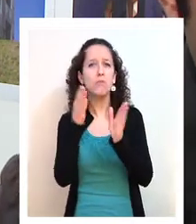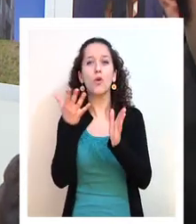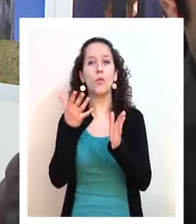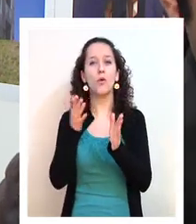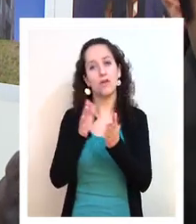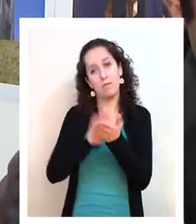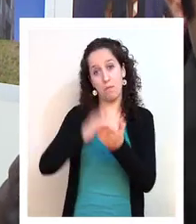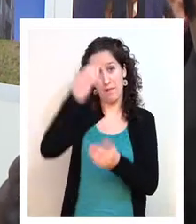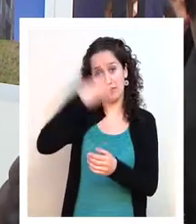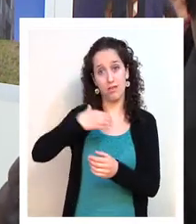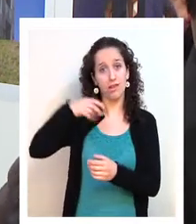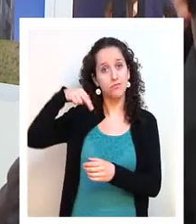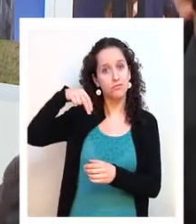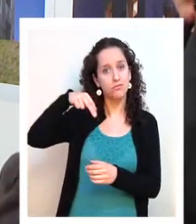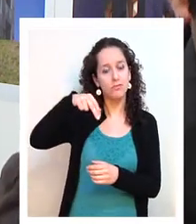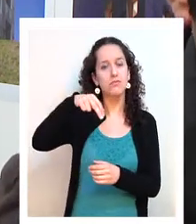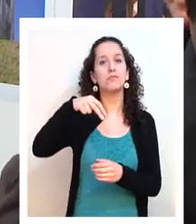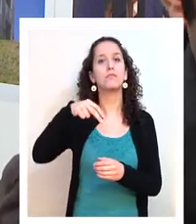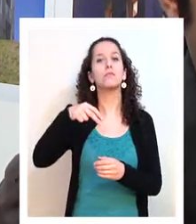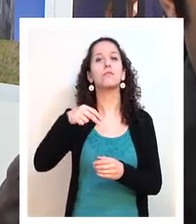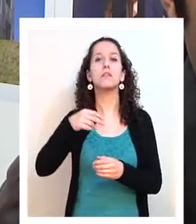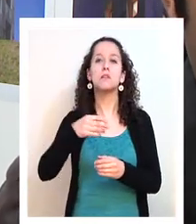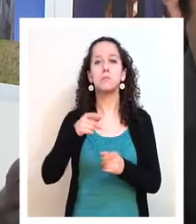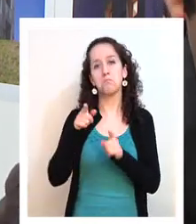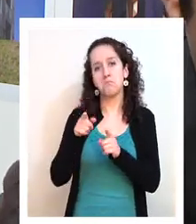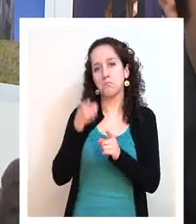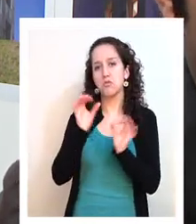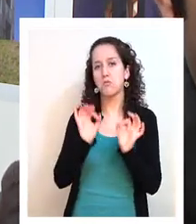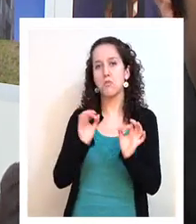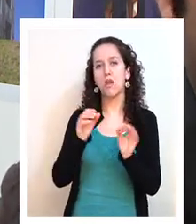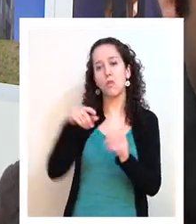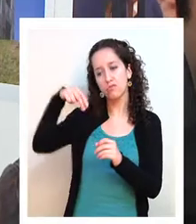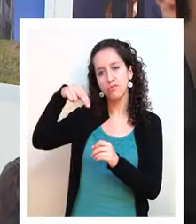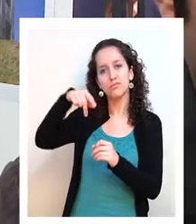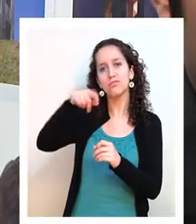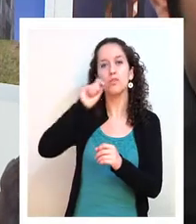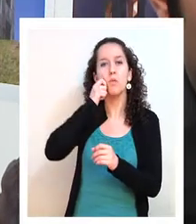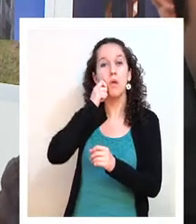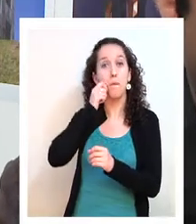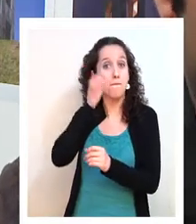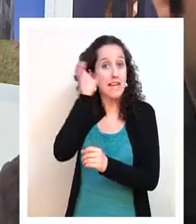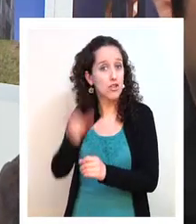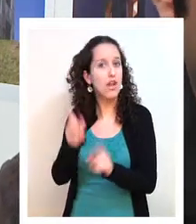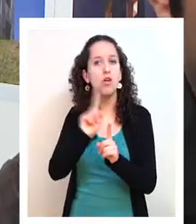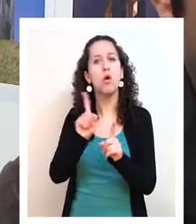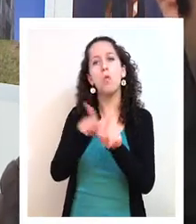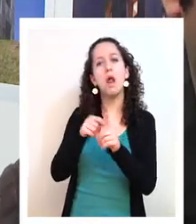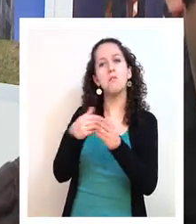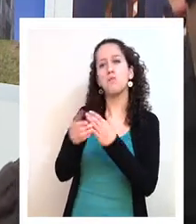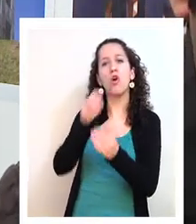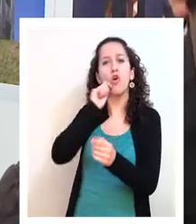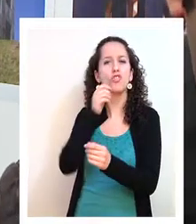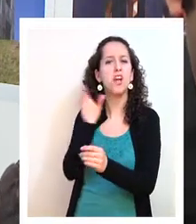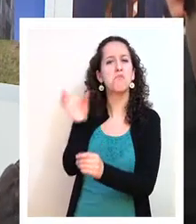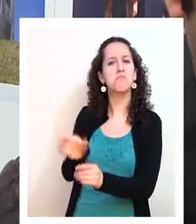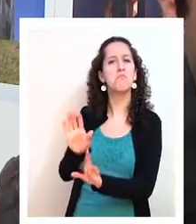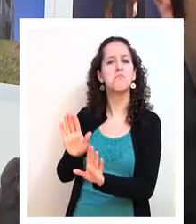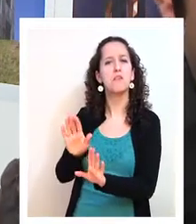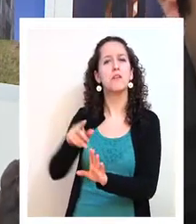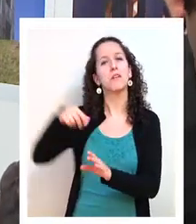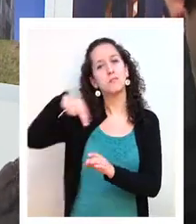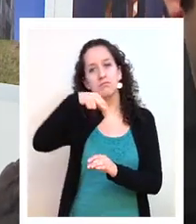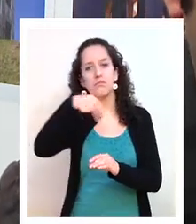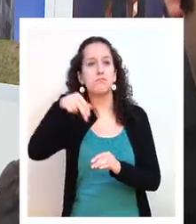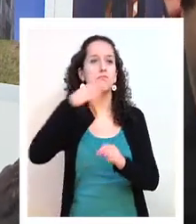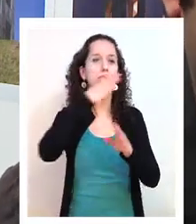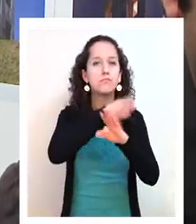cómo un transeúnte común y corriente, como símbolo de objeto, no como persona, puede interactuar con la ciudad